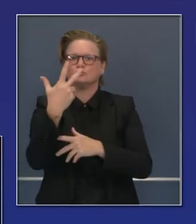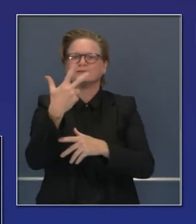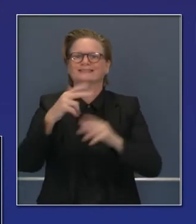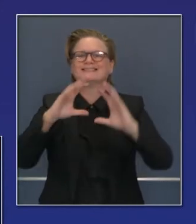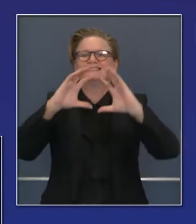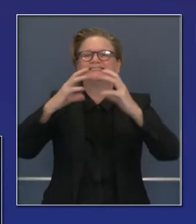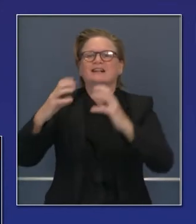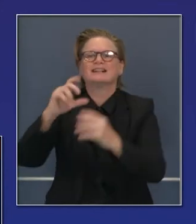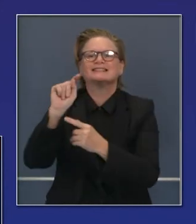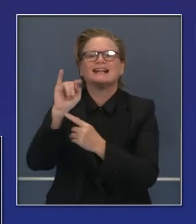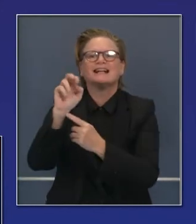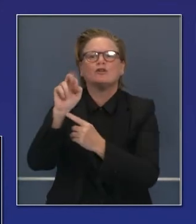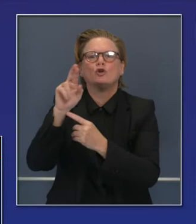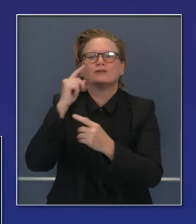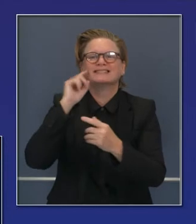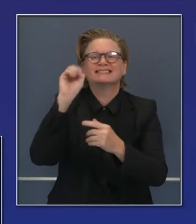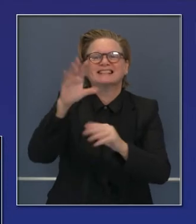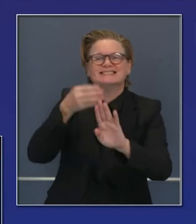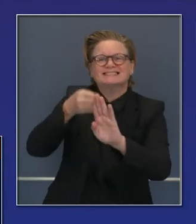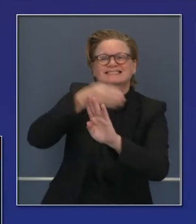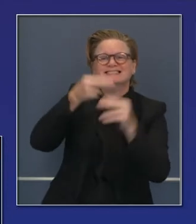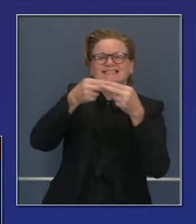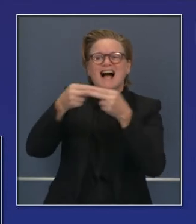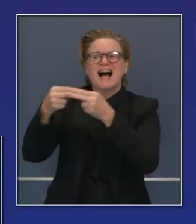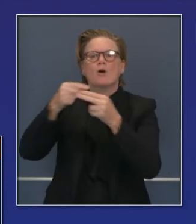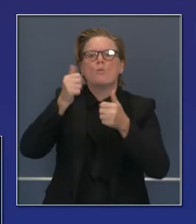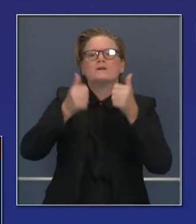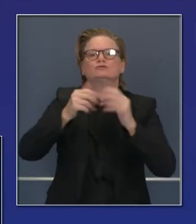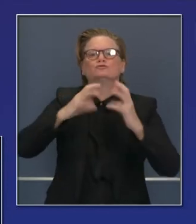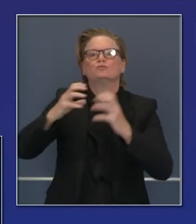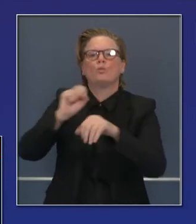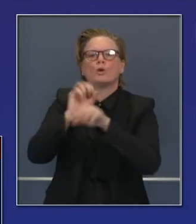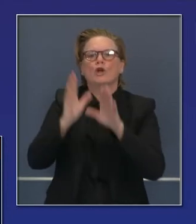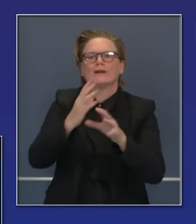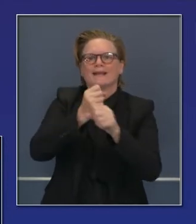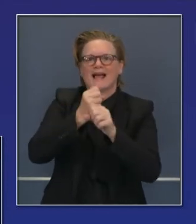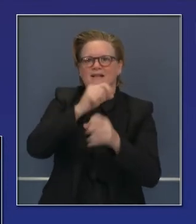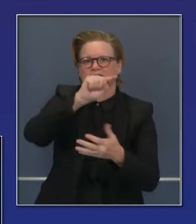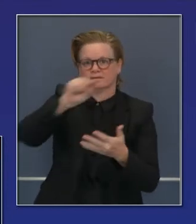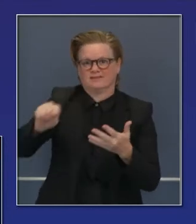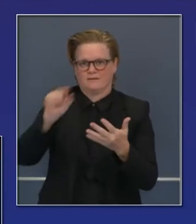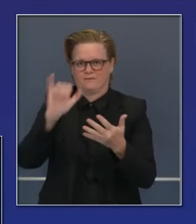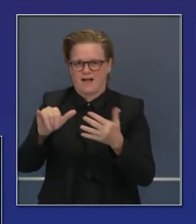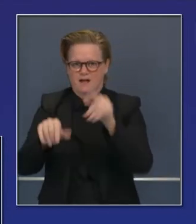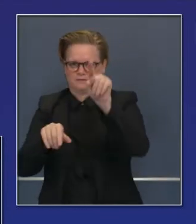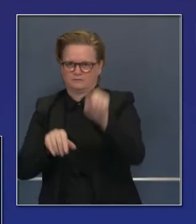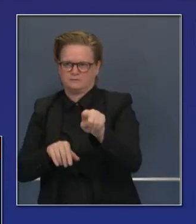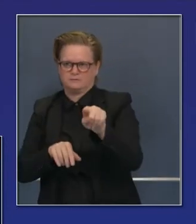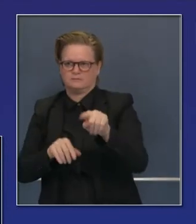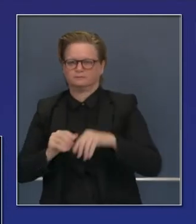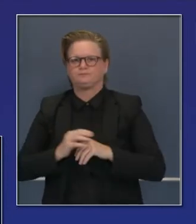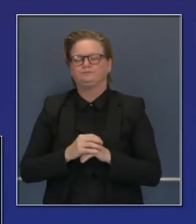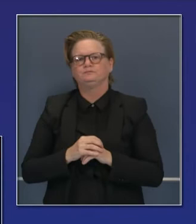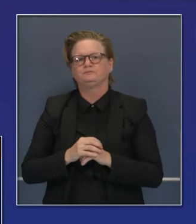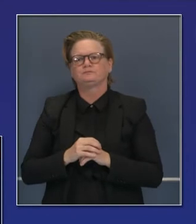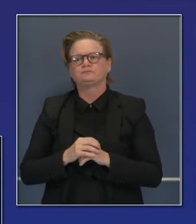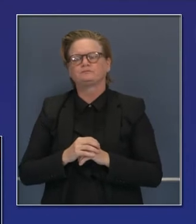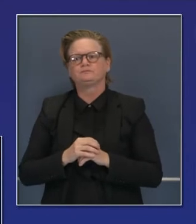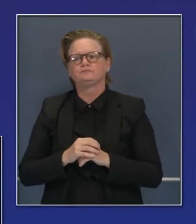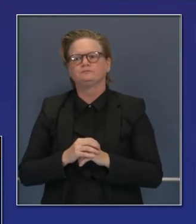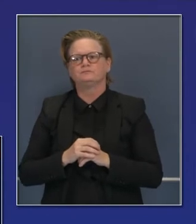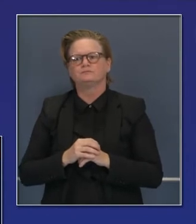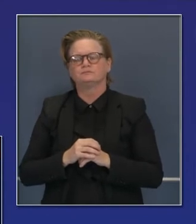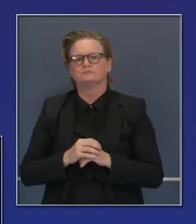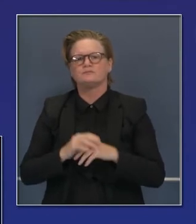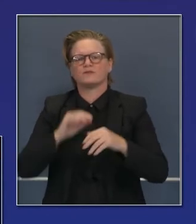órdenes directamente a Pfizer. Así que mañana las órdenes serán enviadas, los pedidos, en base a estos